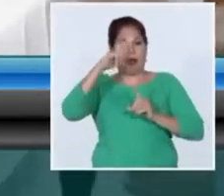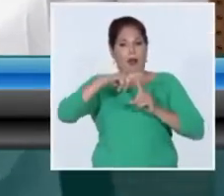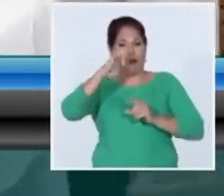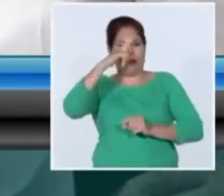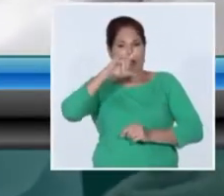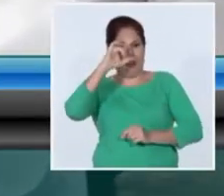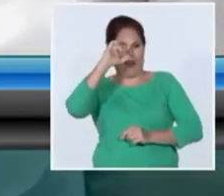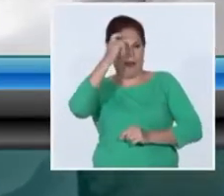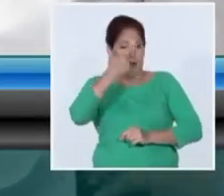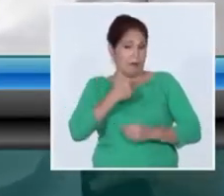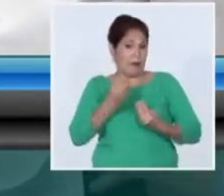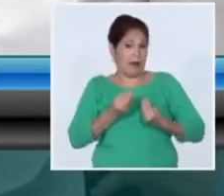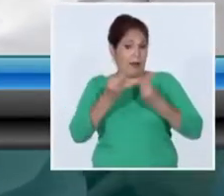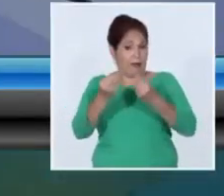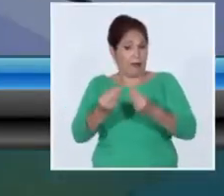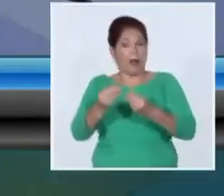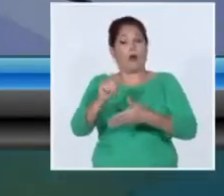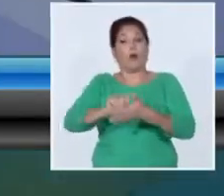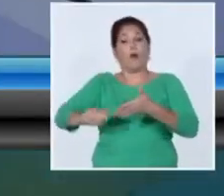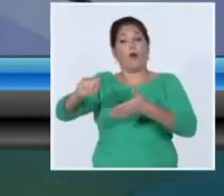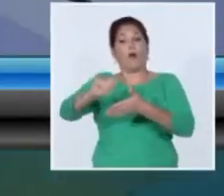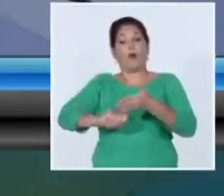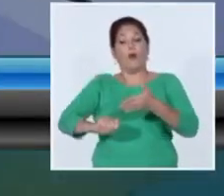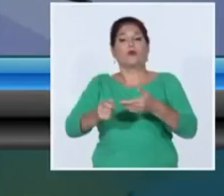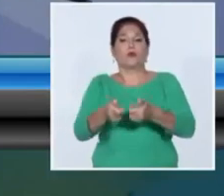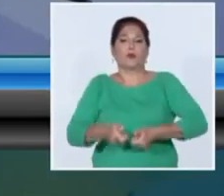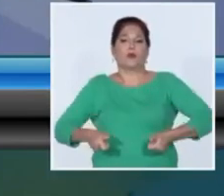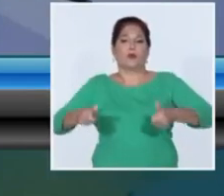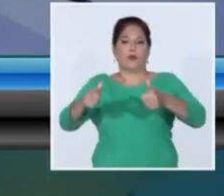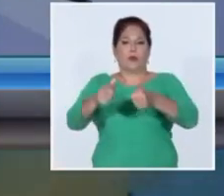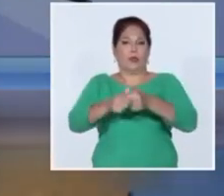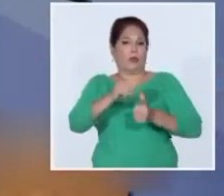otorgarle su voto en el Congreso de Diputados de España